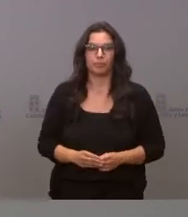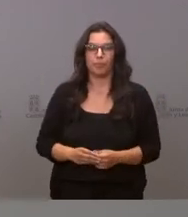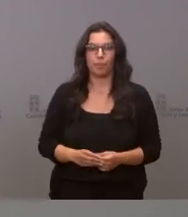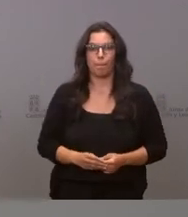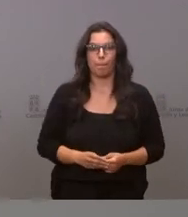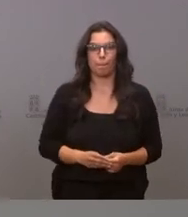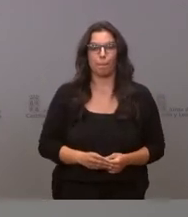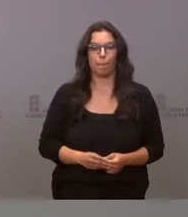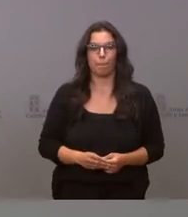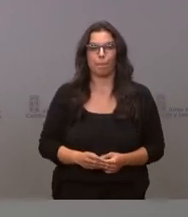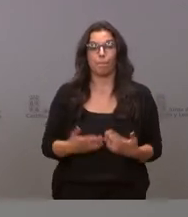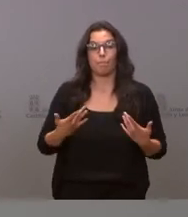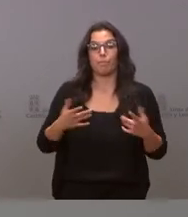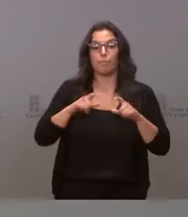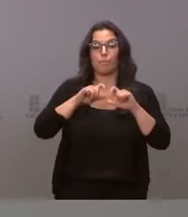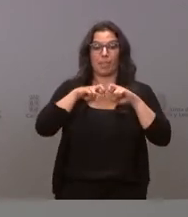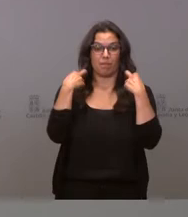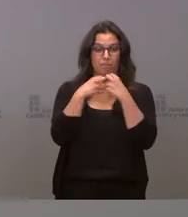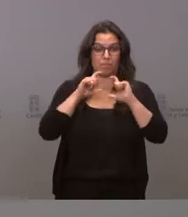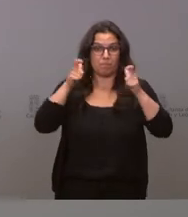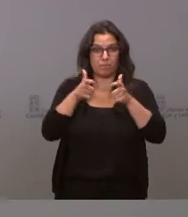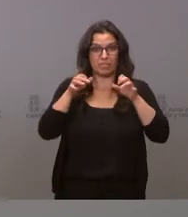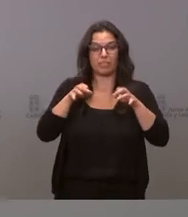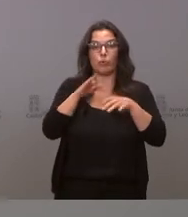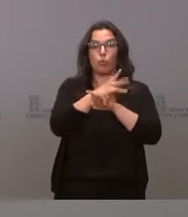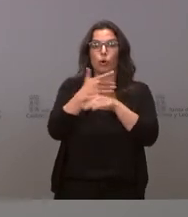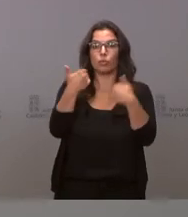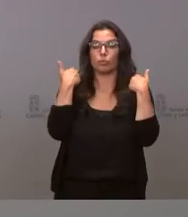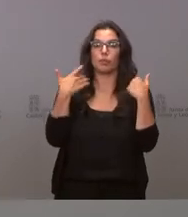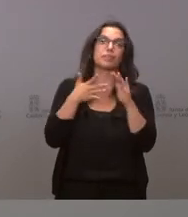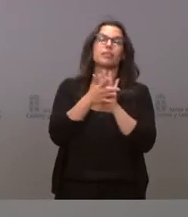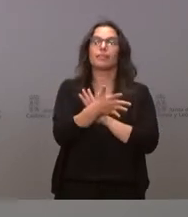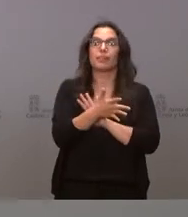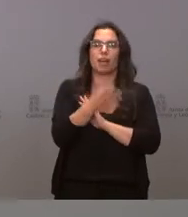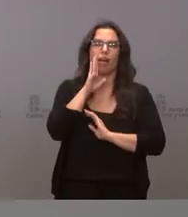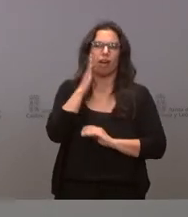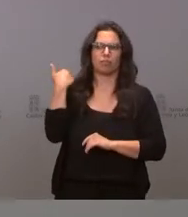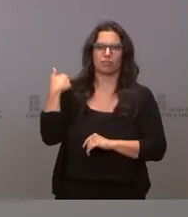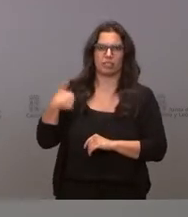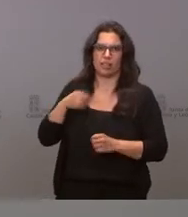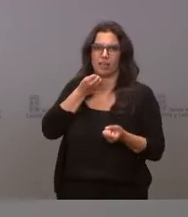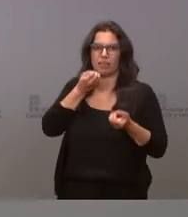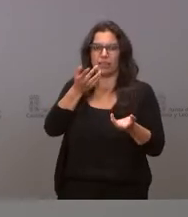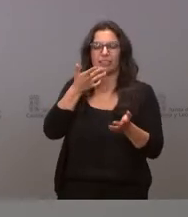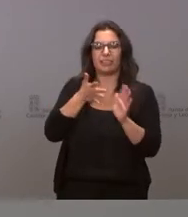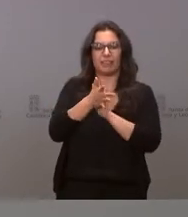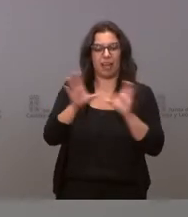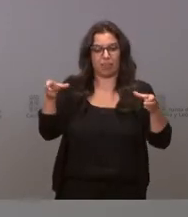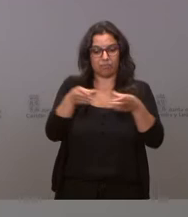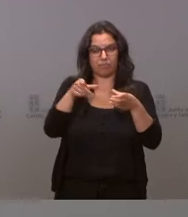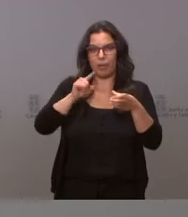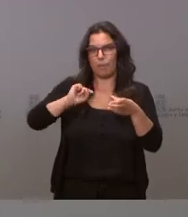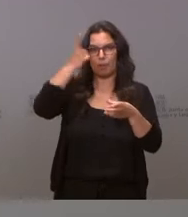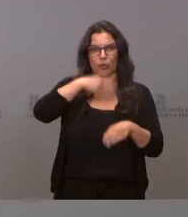Esa existencia de la mesa del juego responsable supone disponer, como ya anunciamos en su momento, de un órgano que es pionero en España,